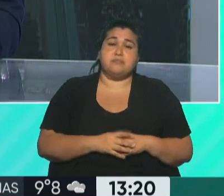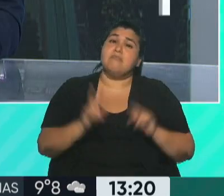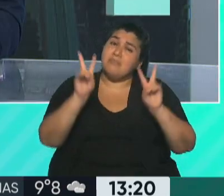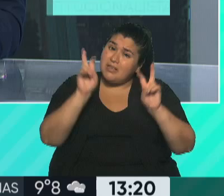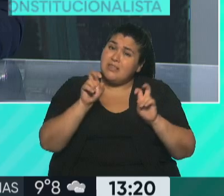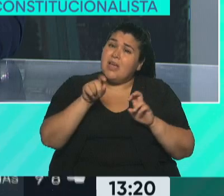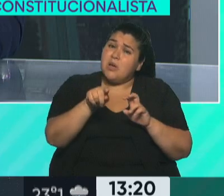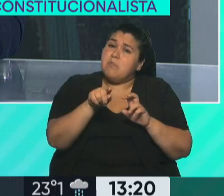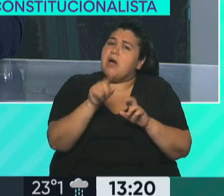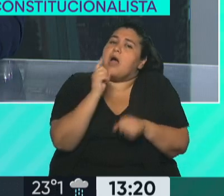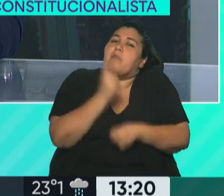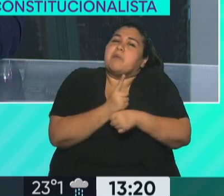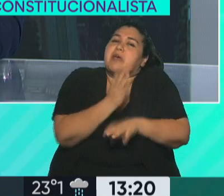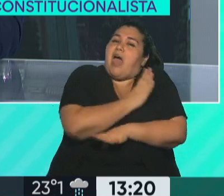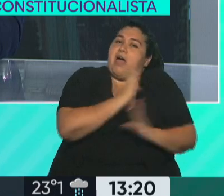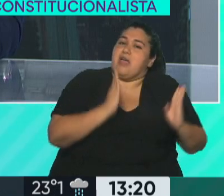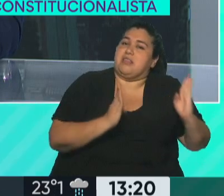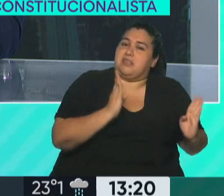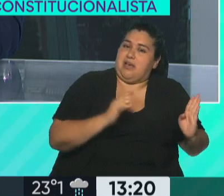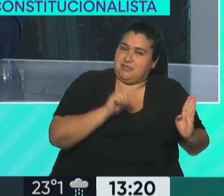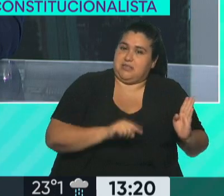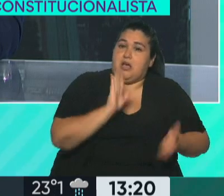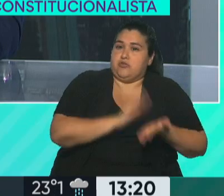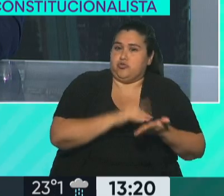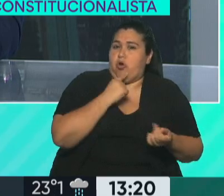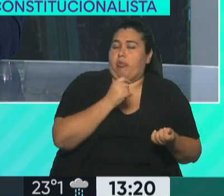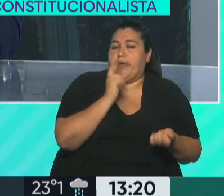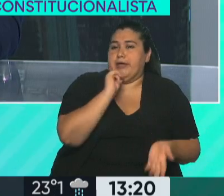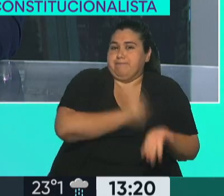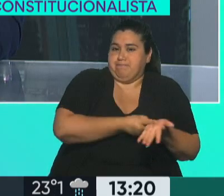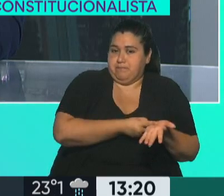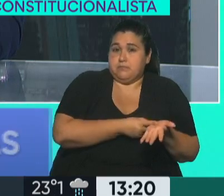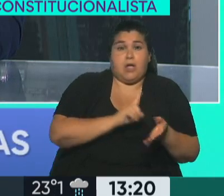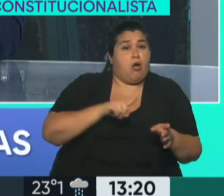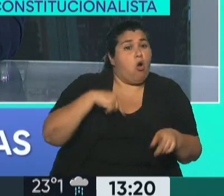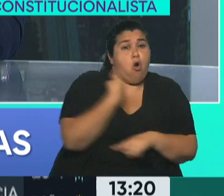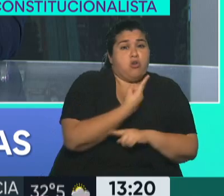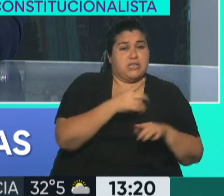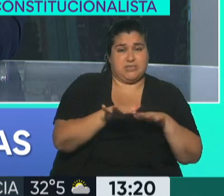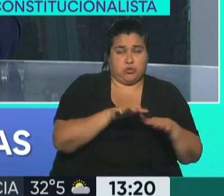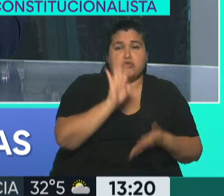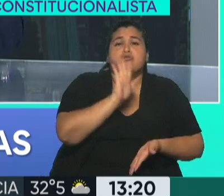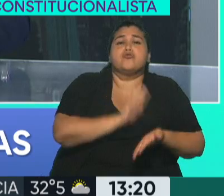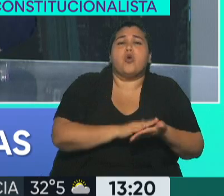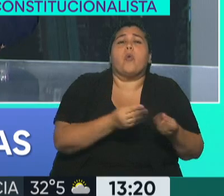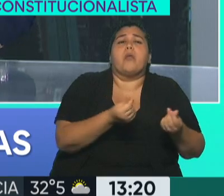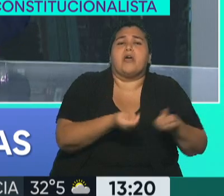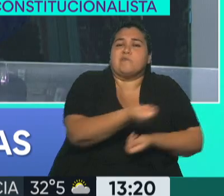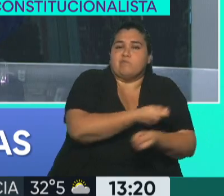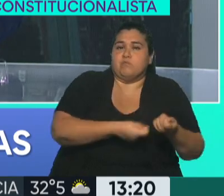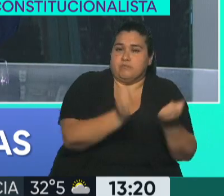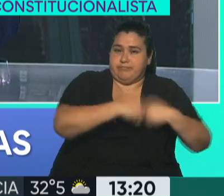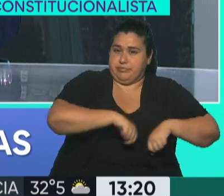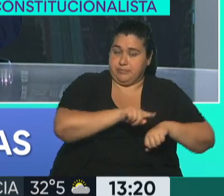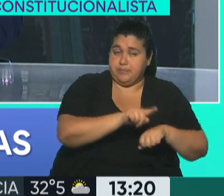oral, que es la primera instancia en materia de condena, la condenó por otro delito, que es administración fraudulenta. Es decir, el fiscal